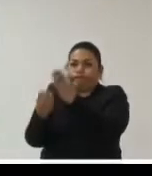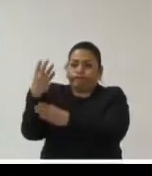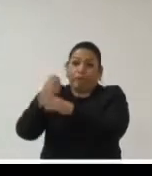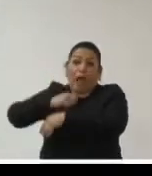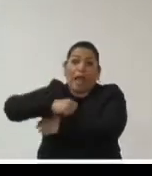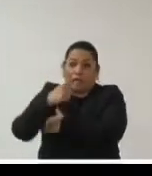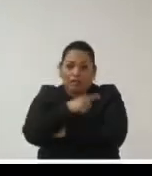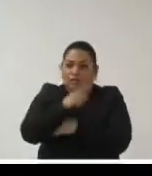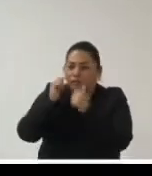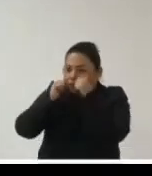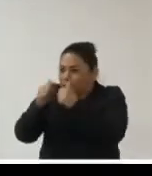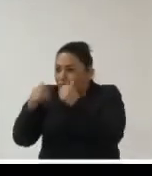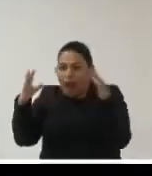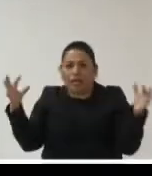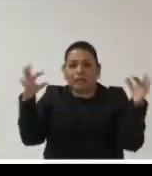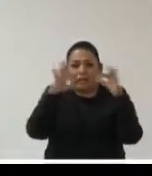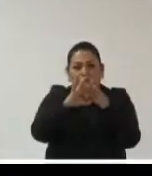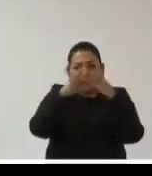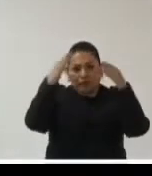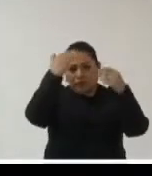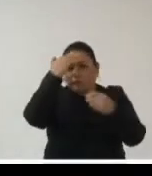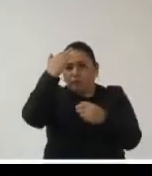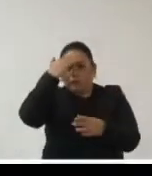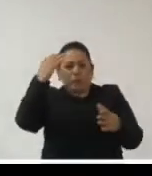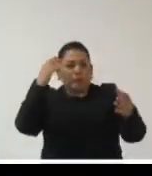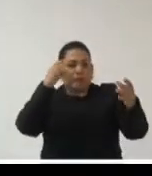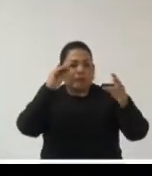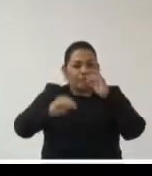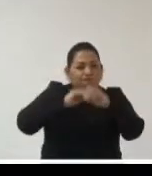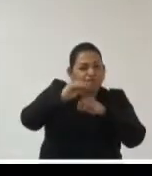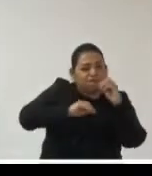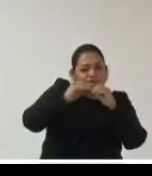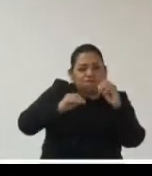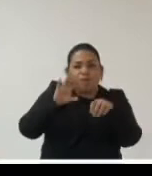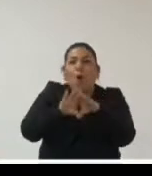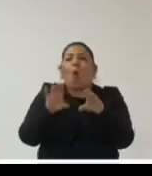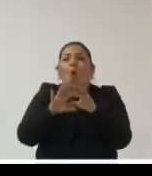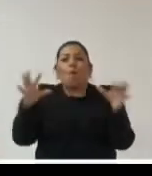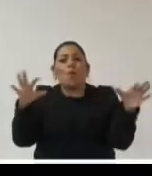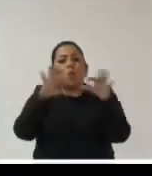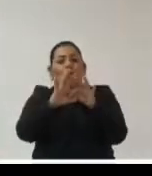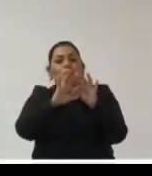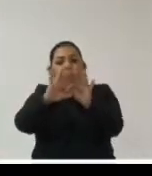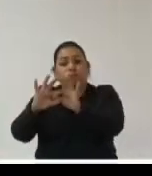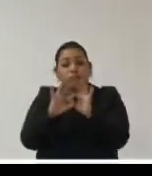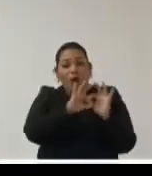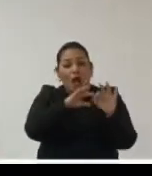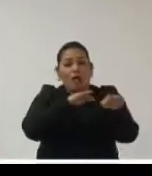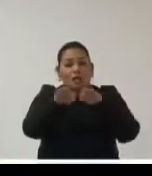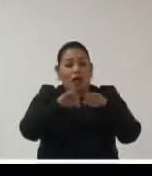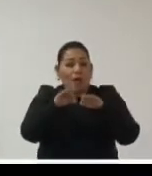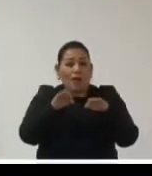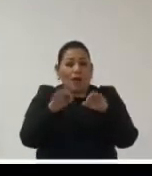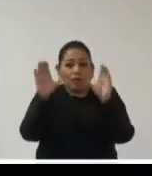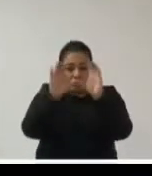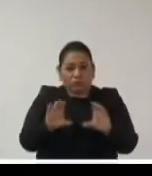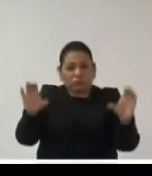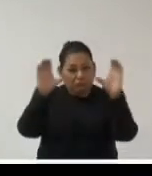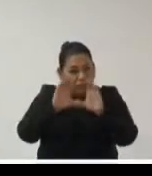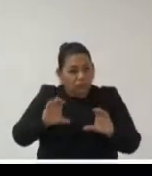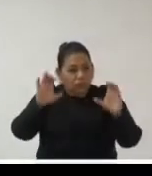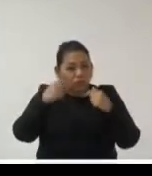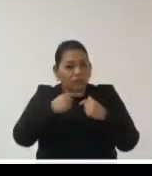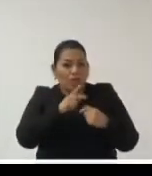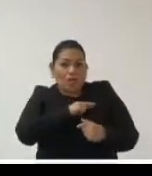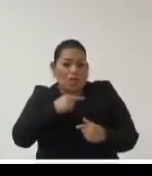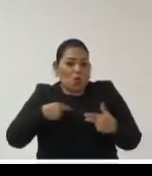adecuar nuestros conocimientos para responder a las nuevas necesidades de la sociedad digital la formación archivística requiere un cambio en